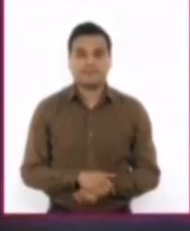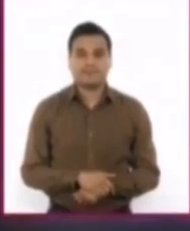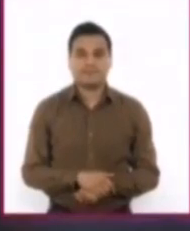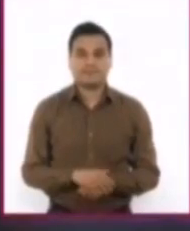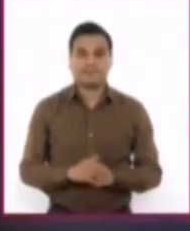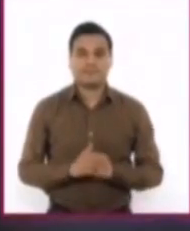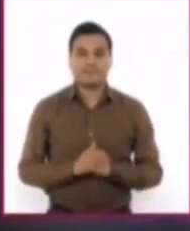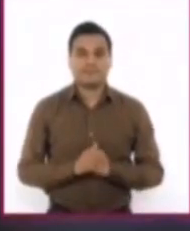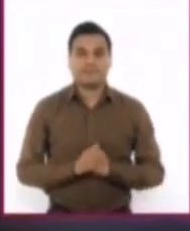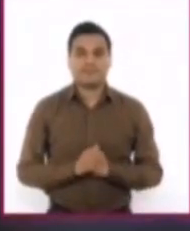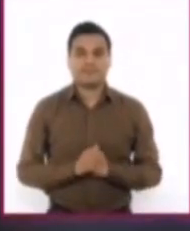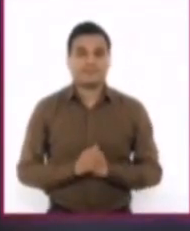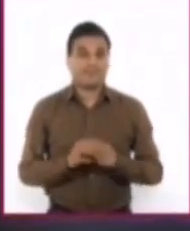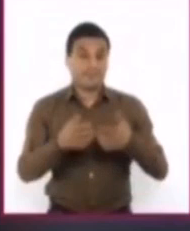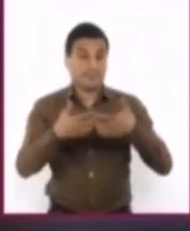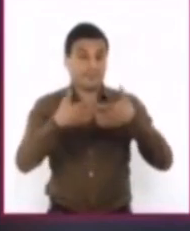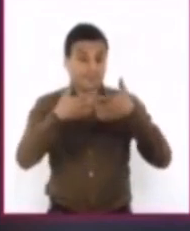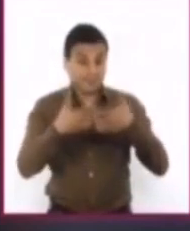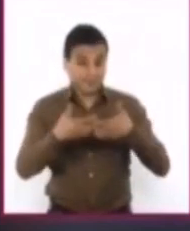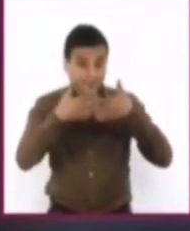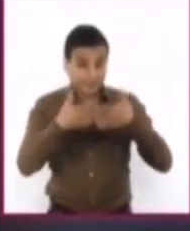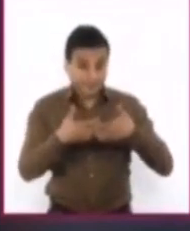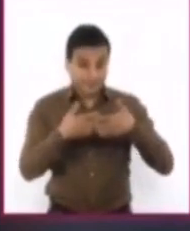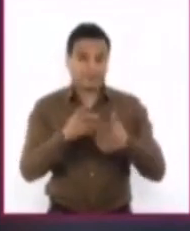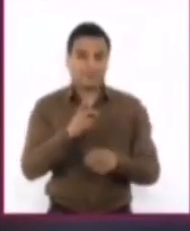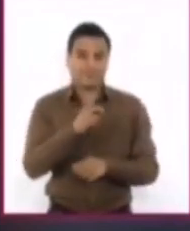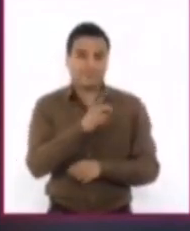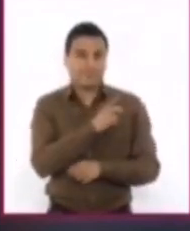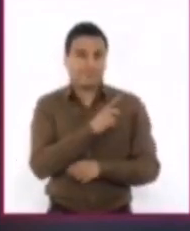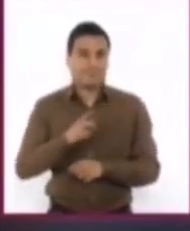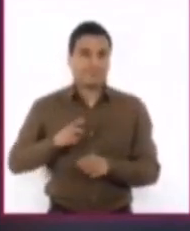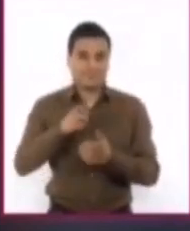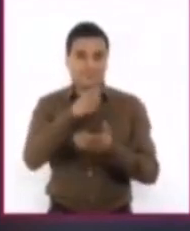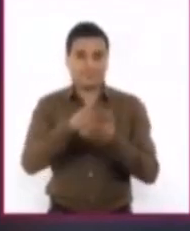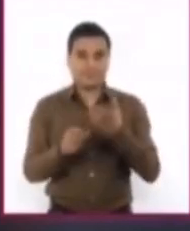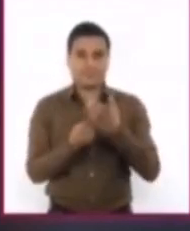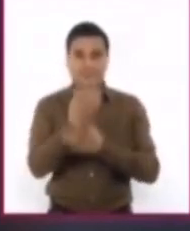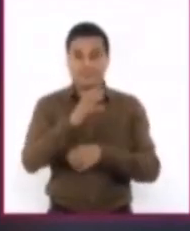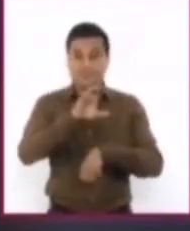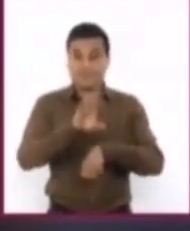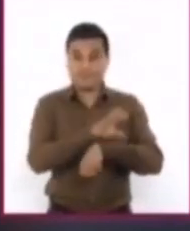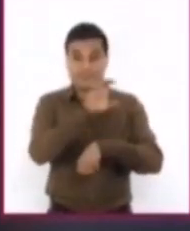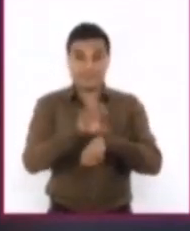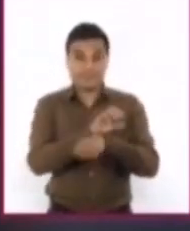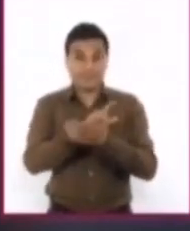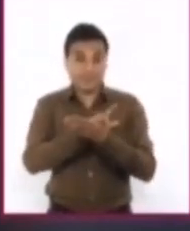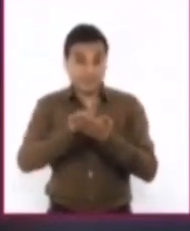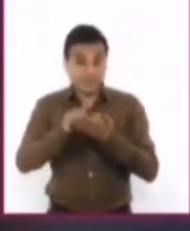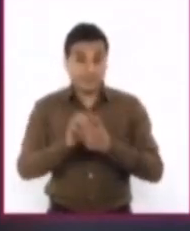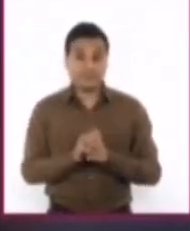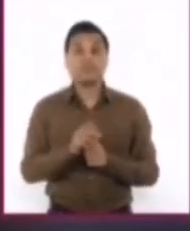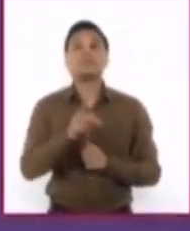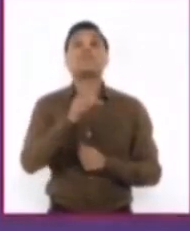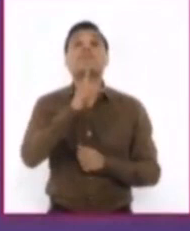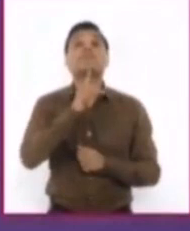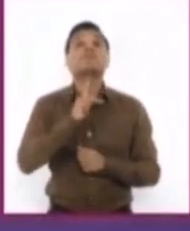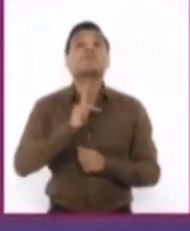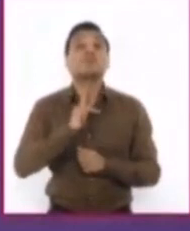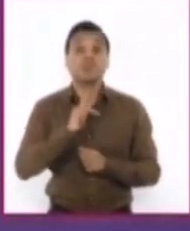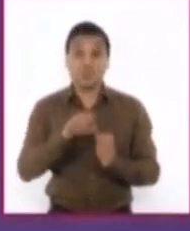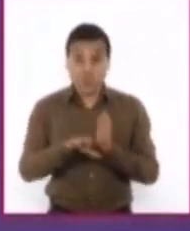Las compañías deberían invertir en energías limpias, a pesar de que trabajen en la extracción de petróleo.